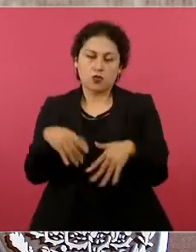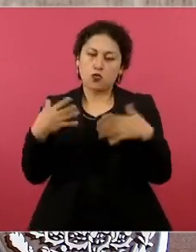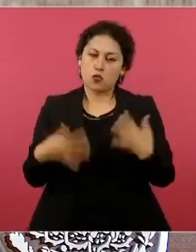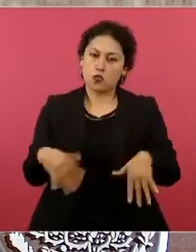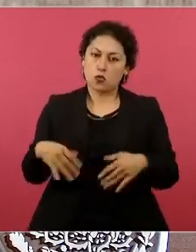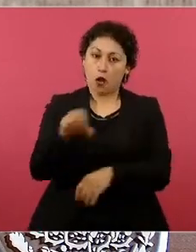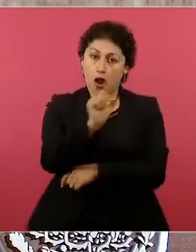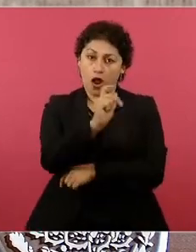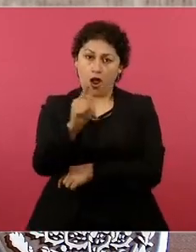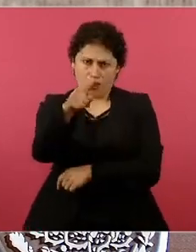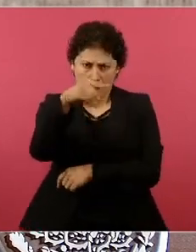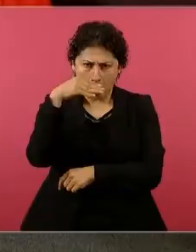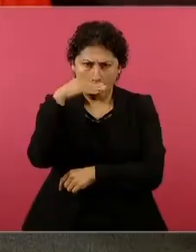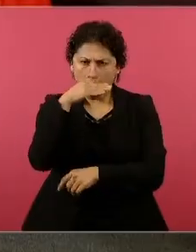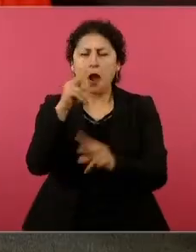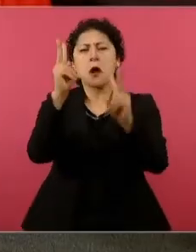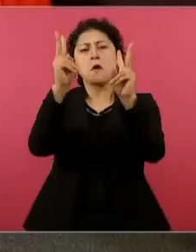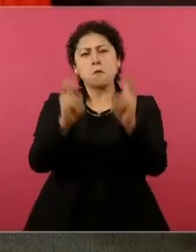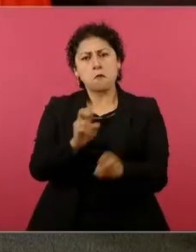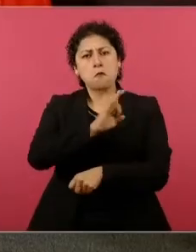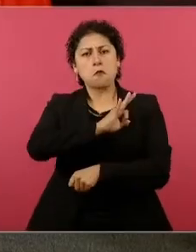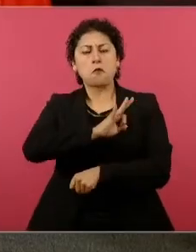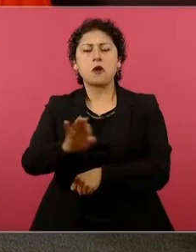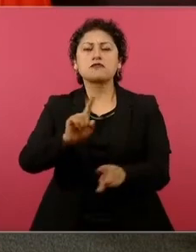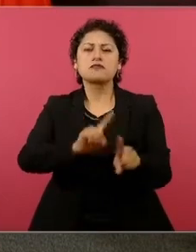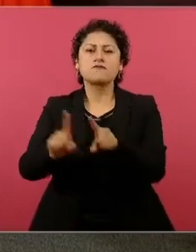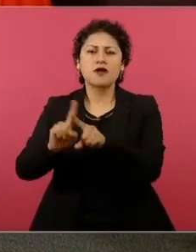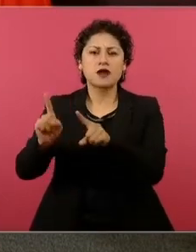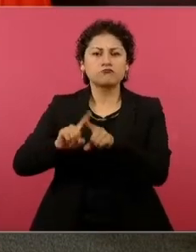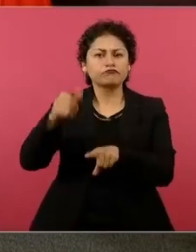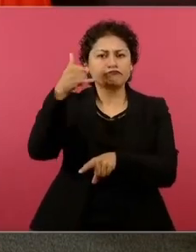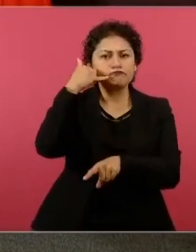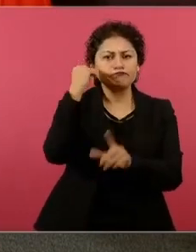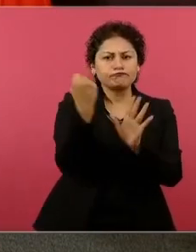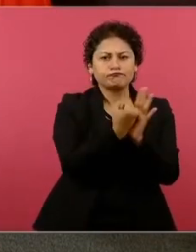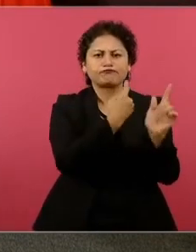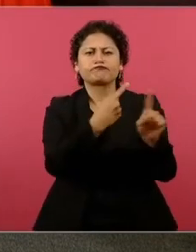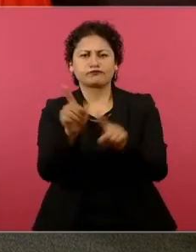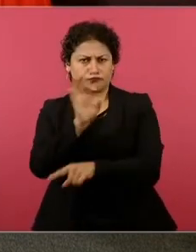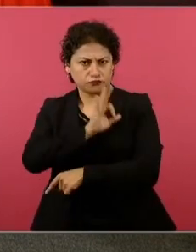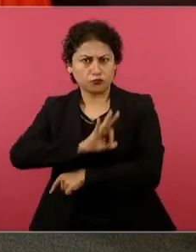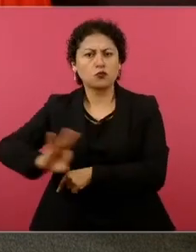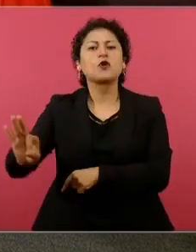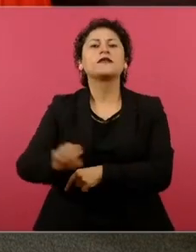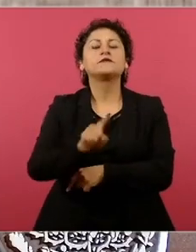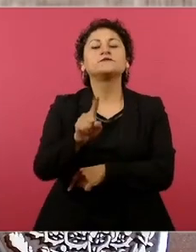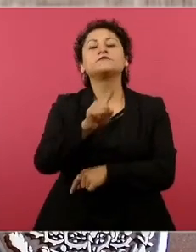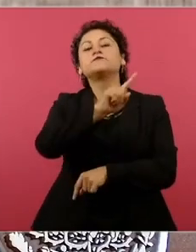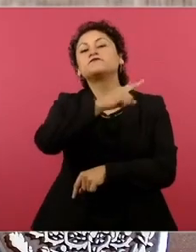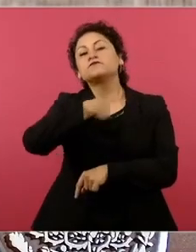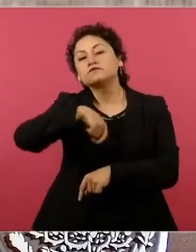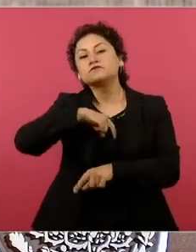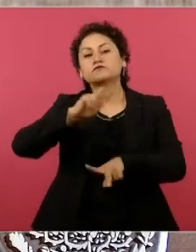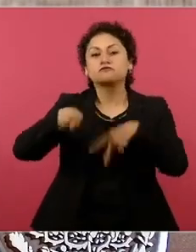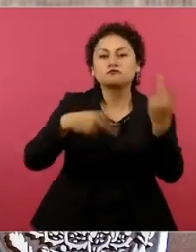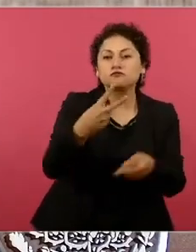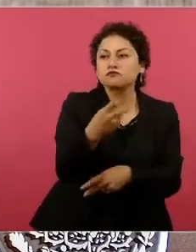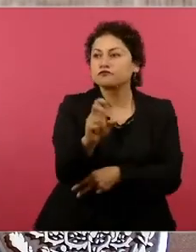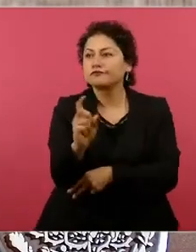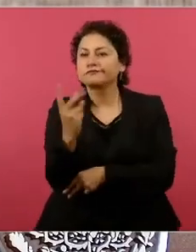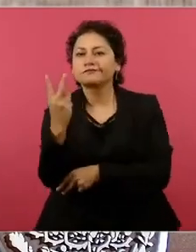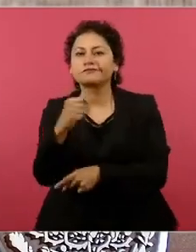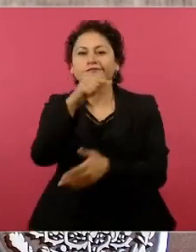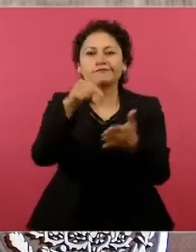gratuita y se descarga en Android e iOS. Y realizamos 302 visitas de verificación o